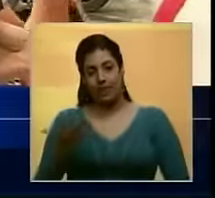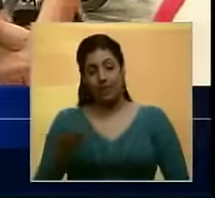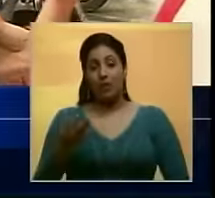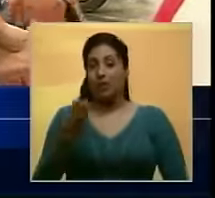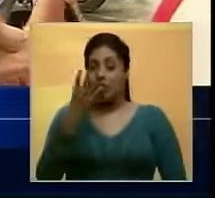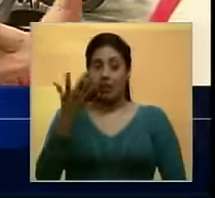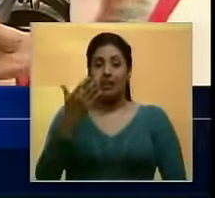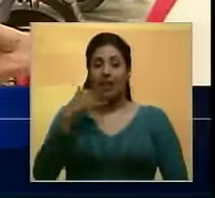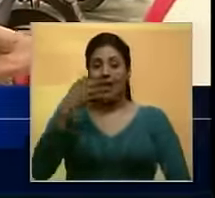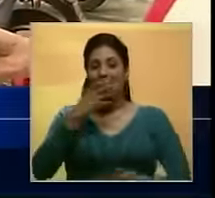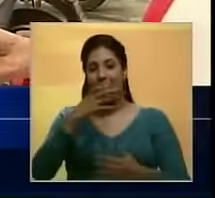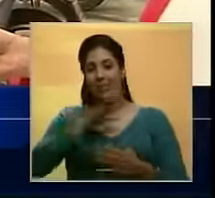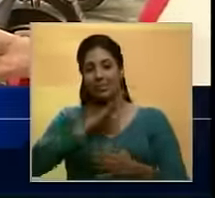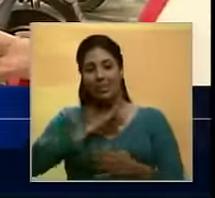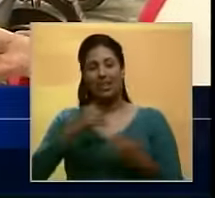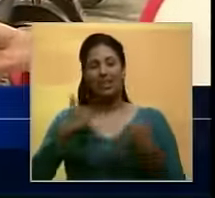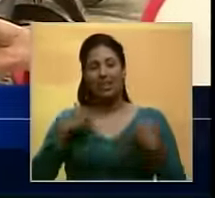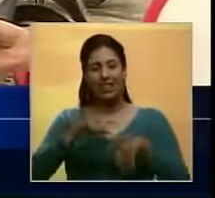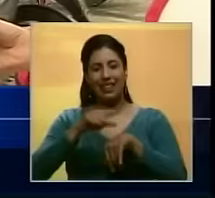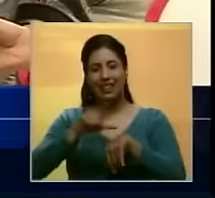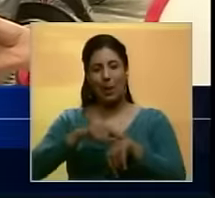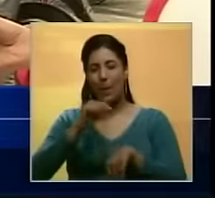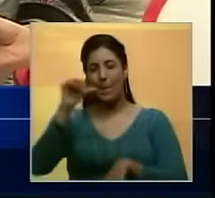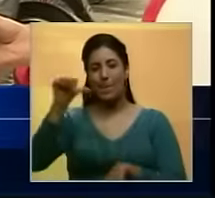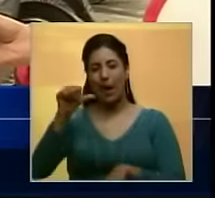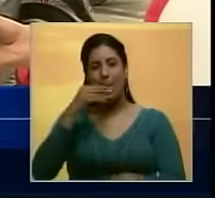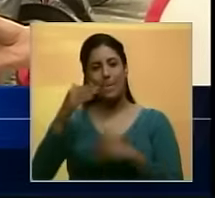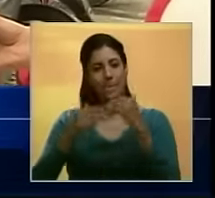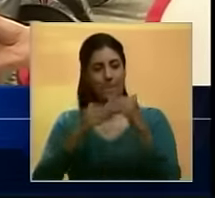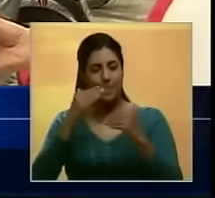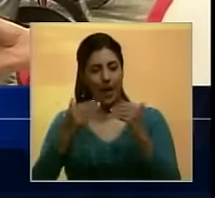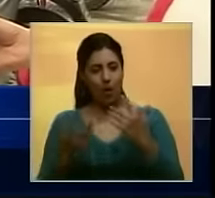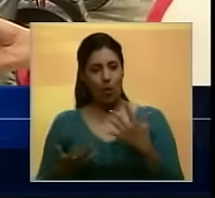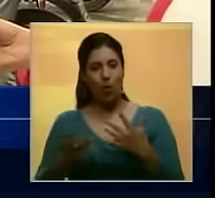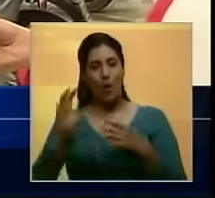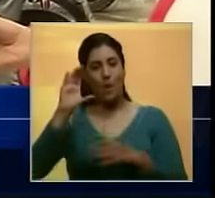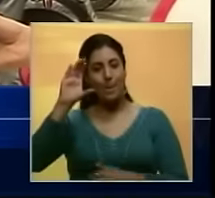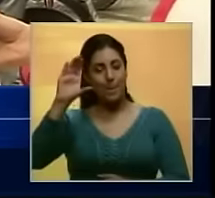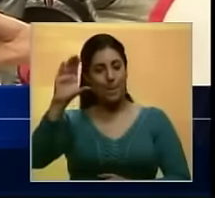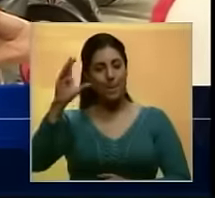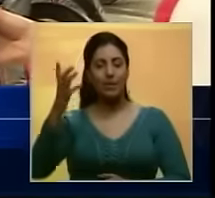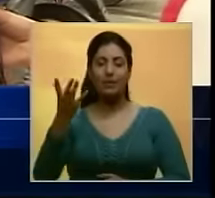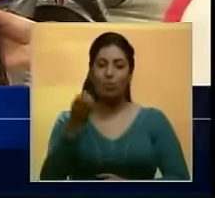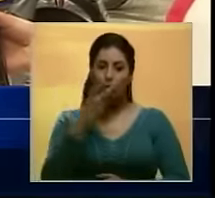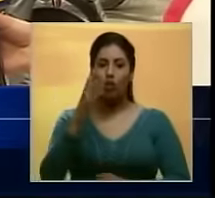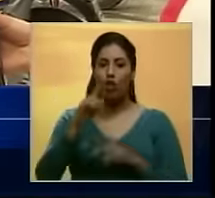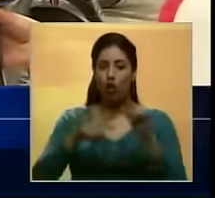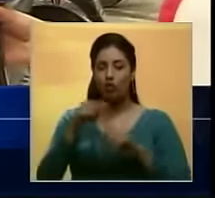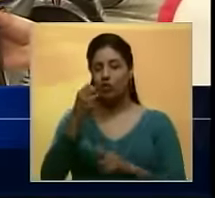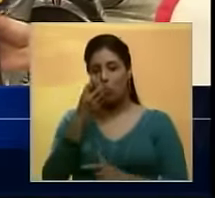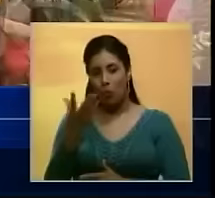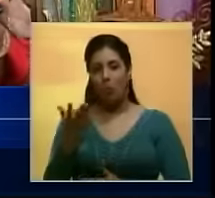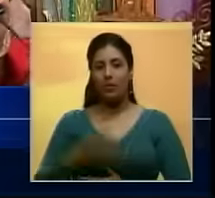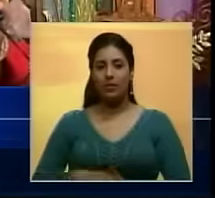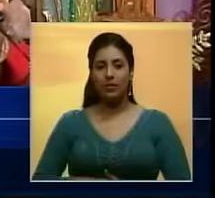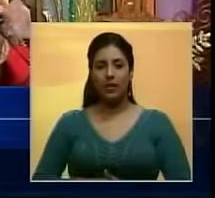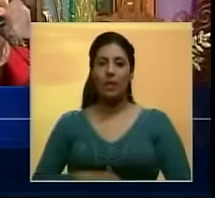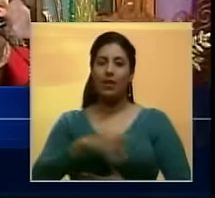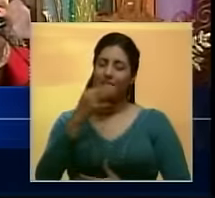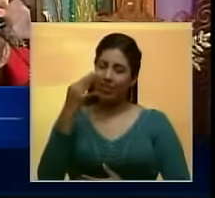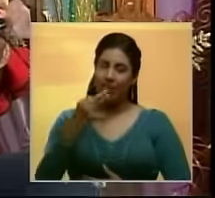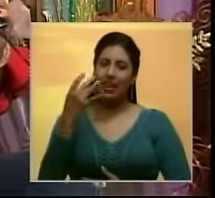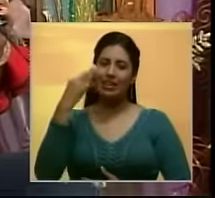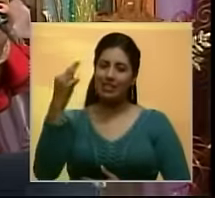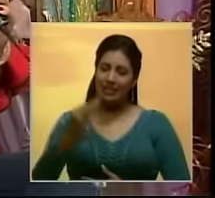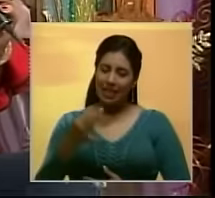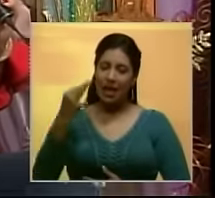bueno, sobre todo la época ahorita que estamos viviendo, para la mejora del país y bueno, todas las cosas buenas que nos pueda traer. Lo cierto es